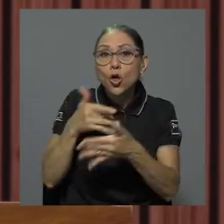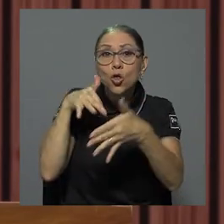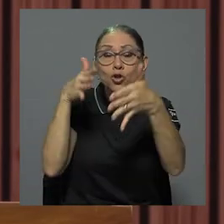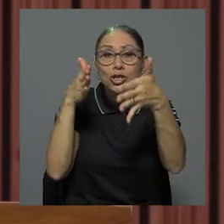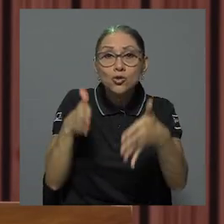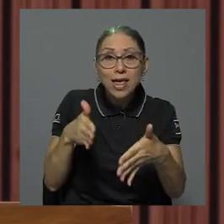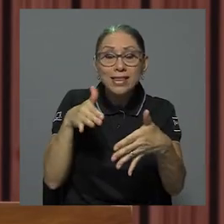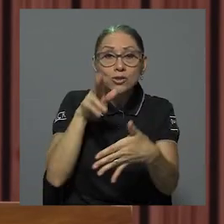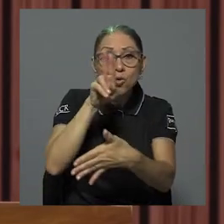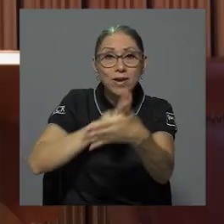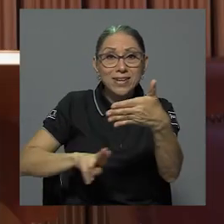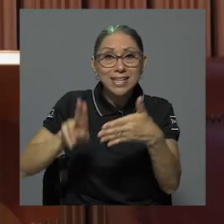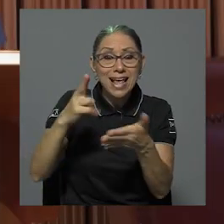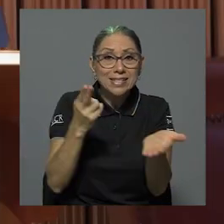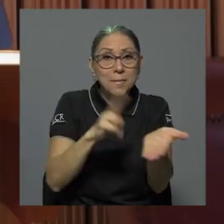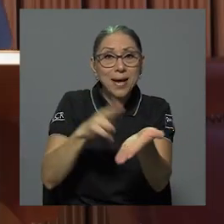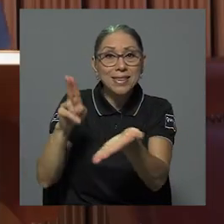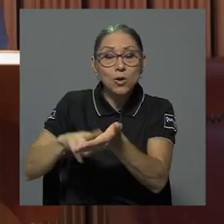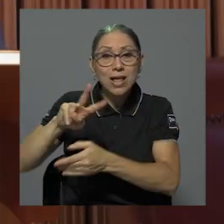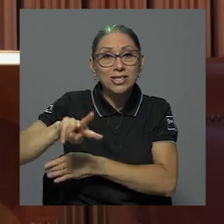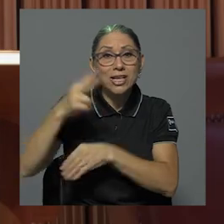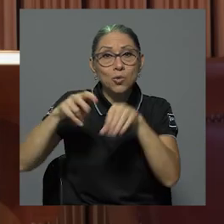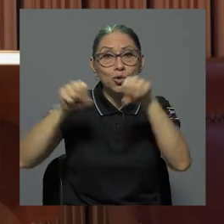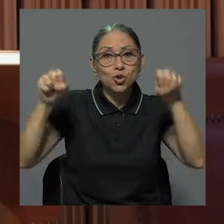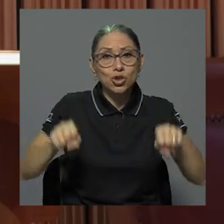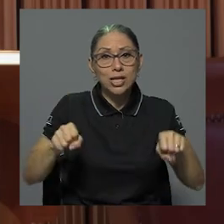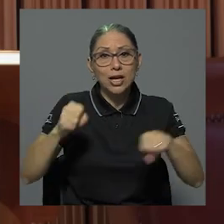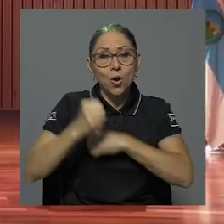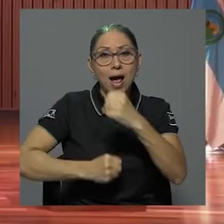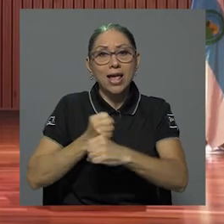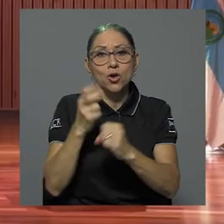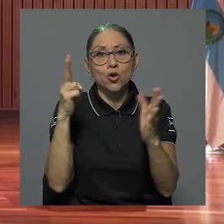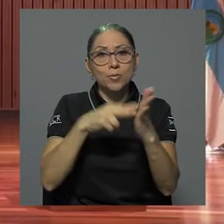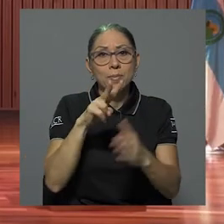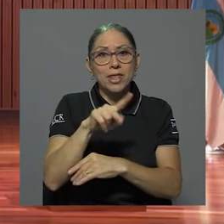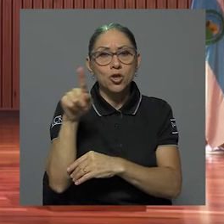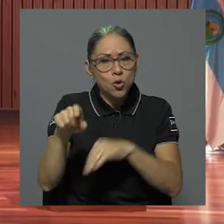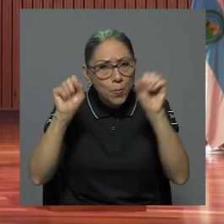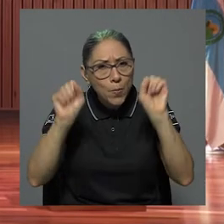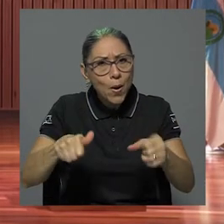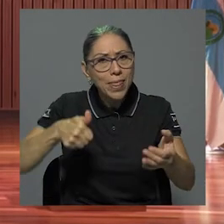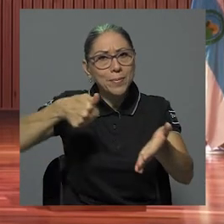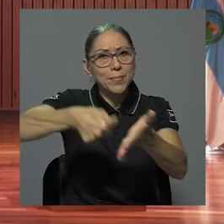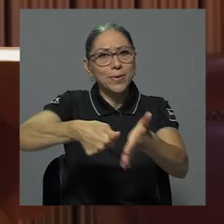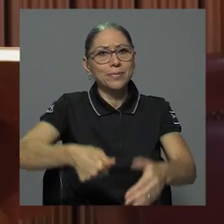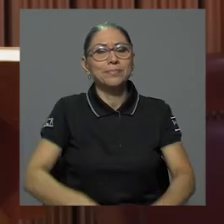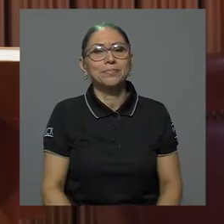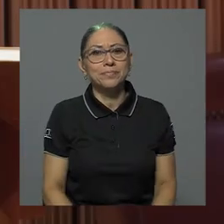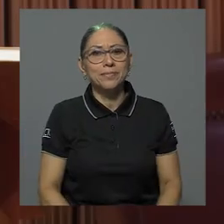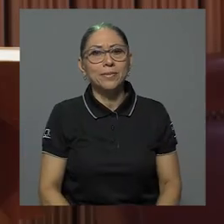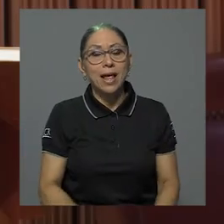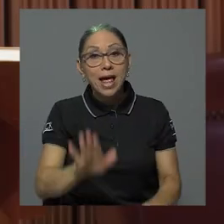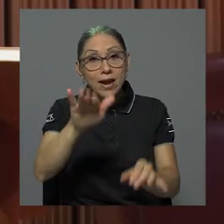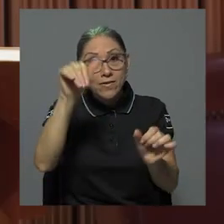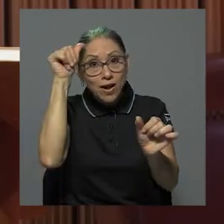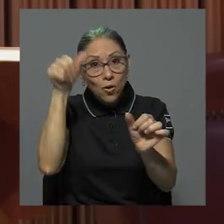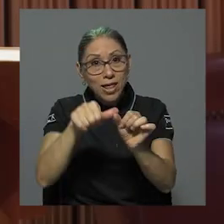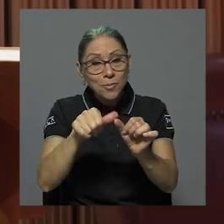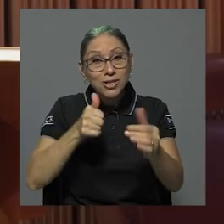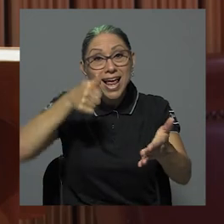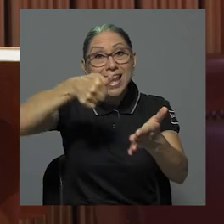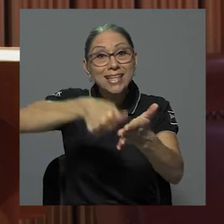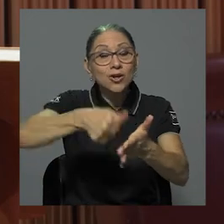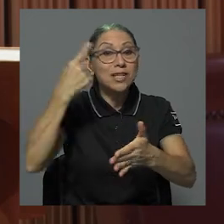debidamente matriculados en el segundo ciclo del 2021 pueden ejercer su voto. Les recordamos que las elecciones